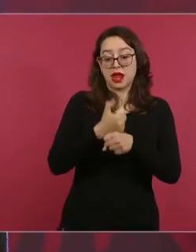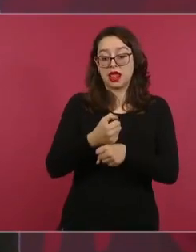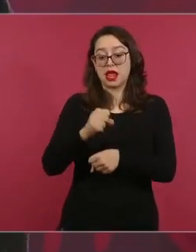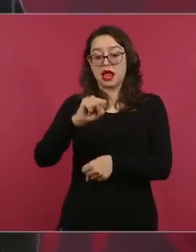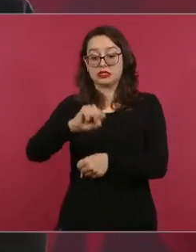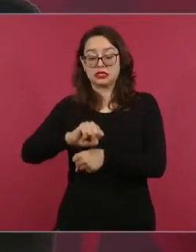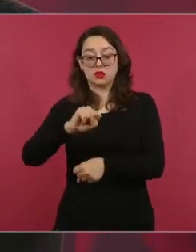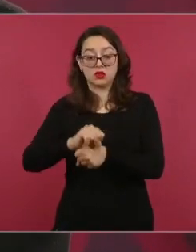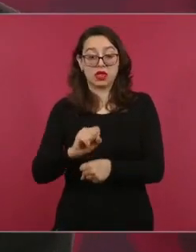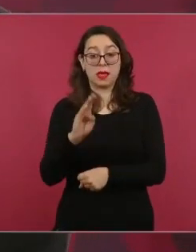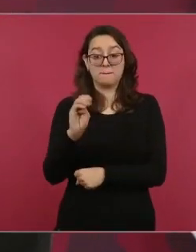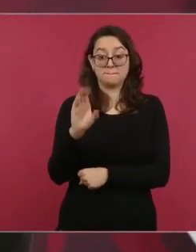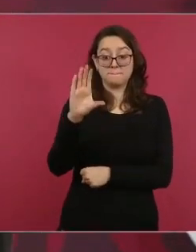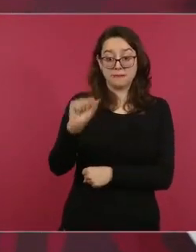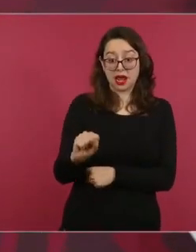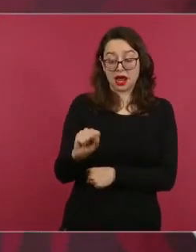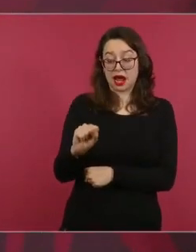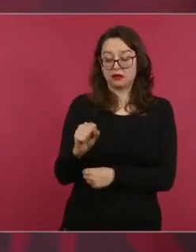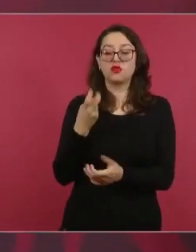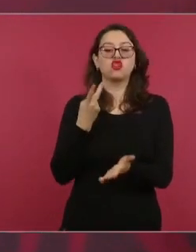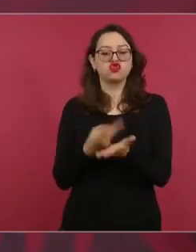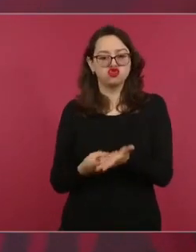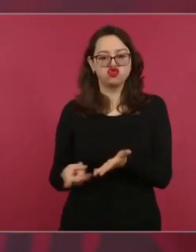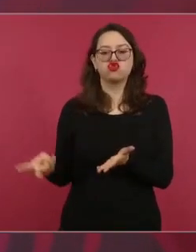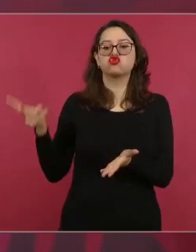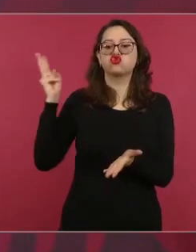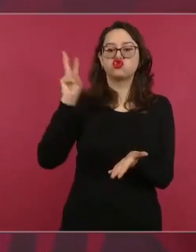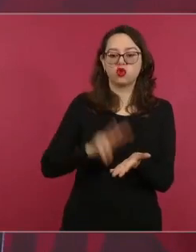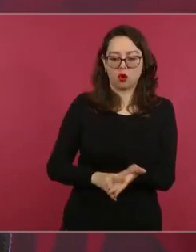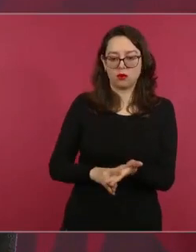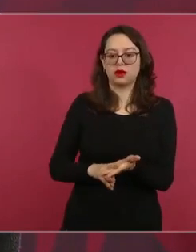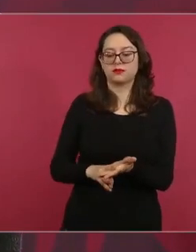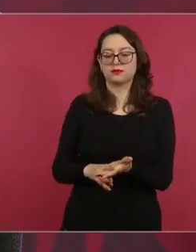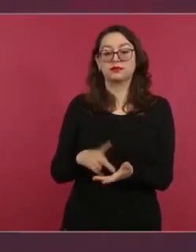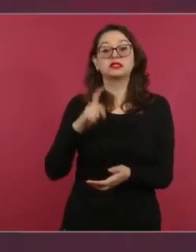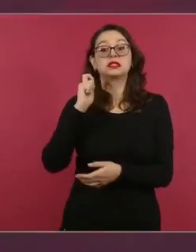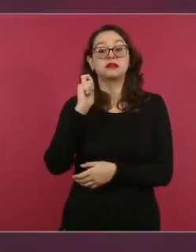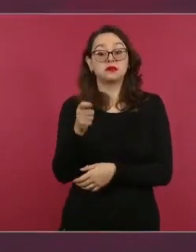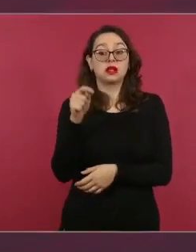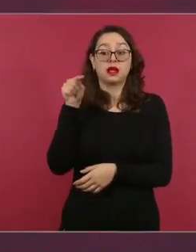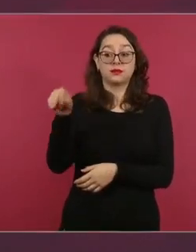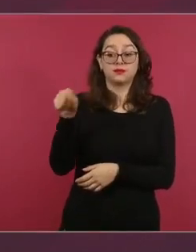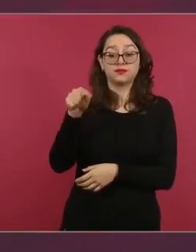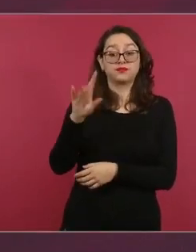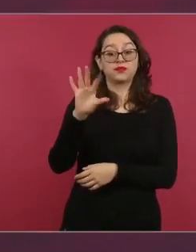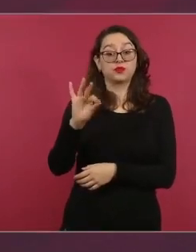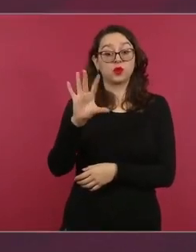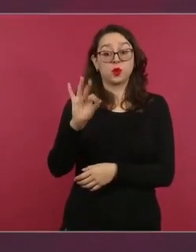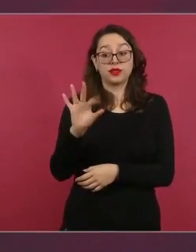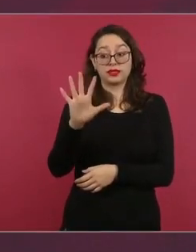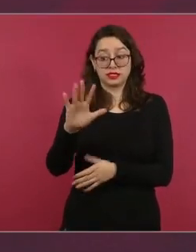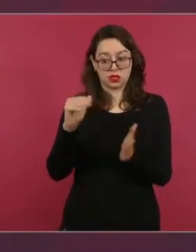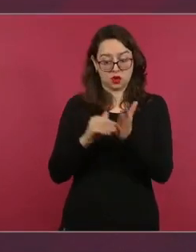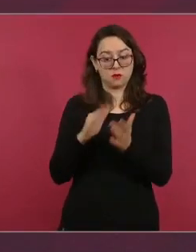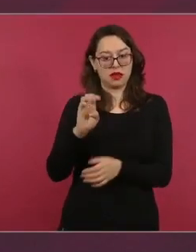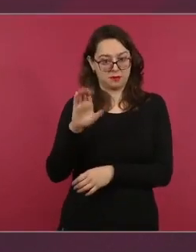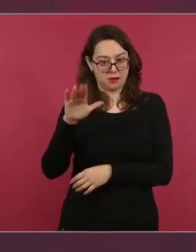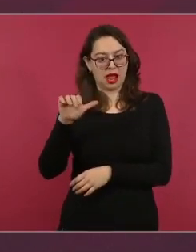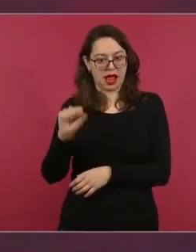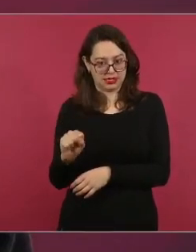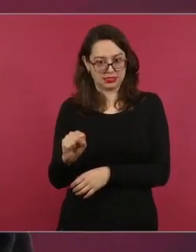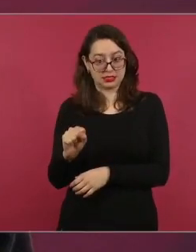es decir, las becas en Acapulco pasarán de 45 mil a 90 mil becas